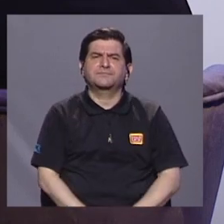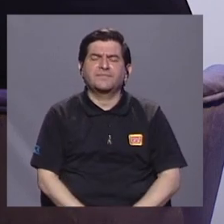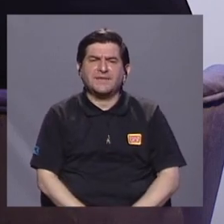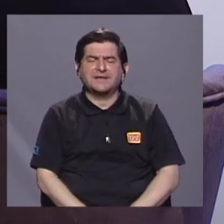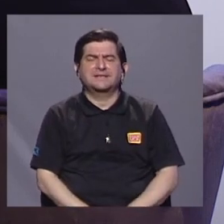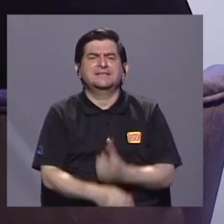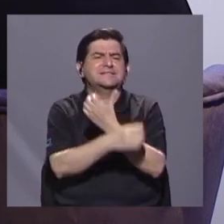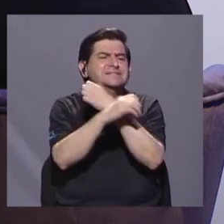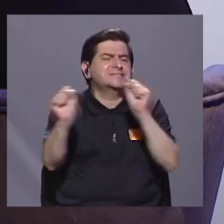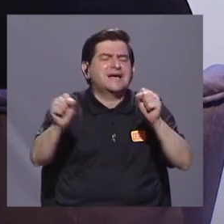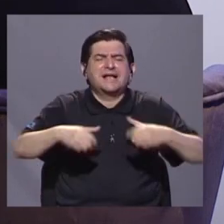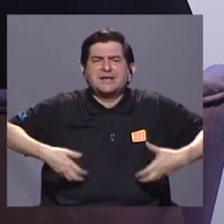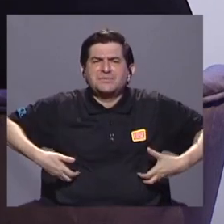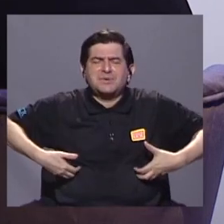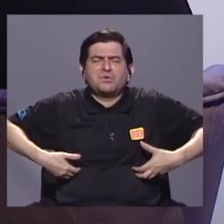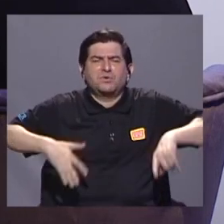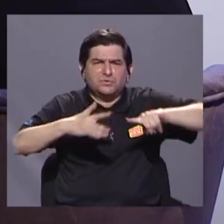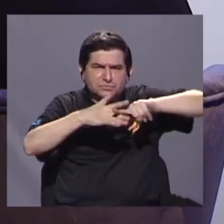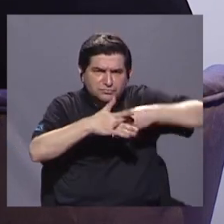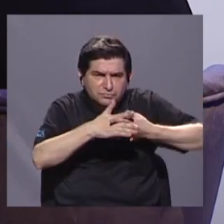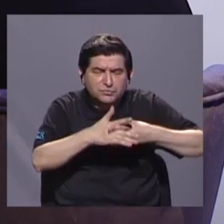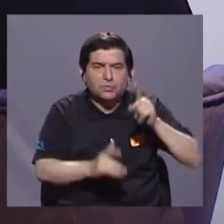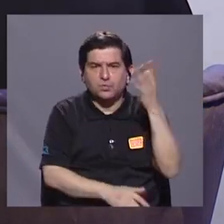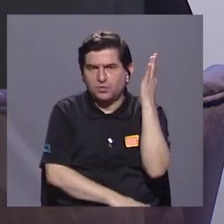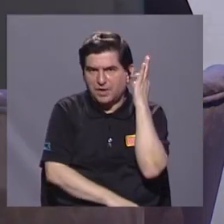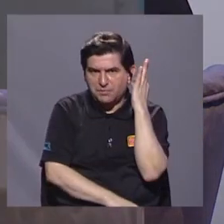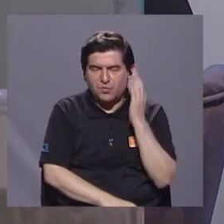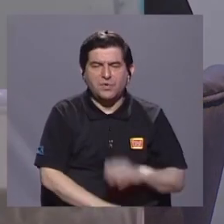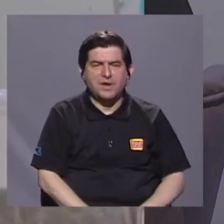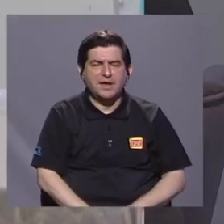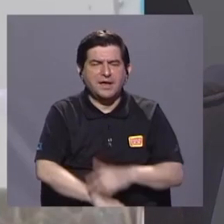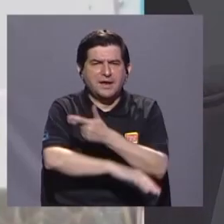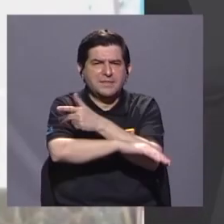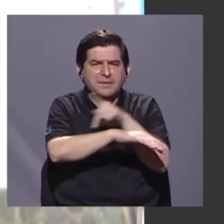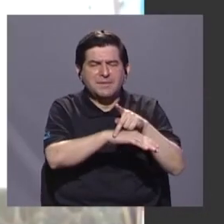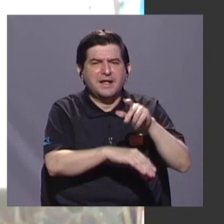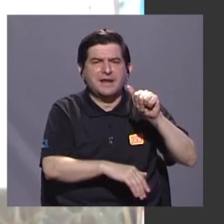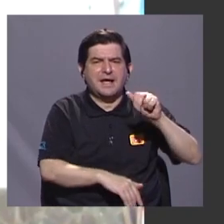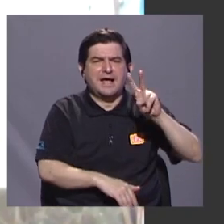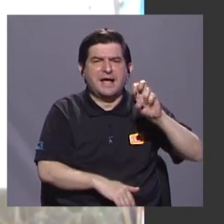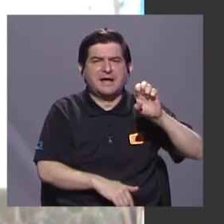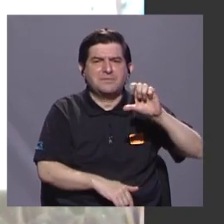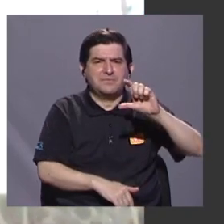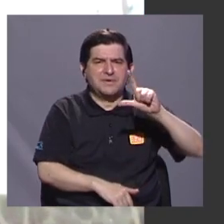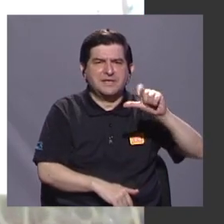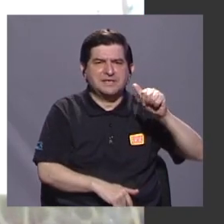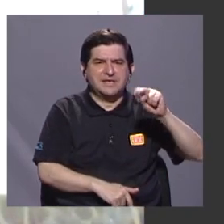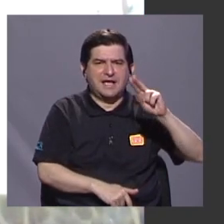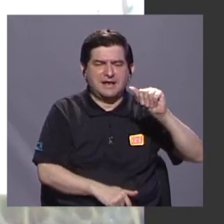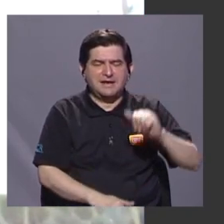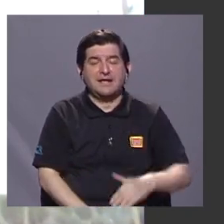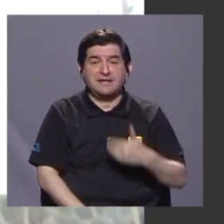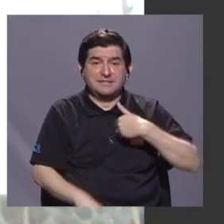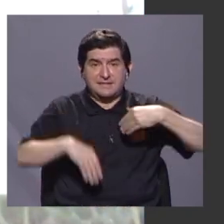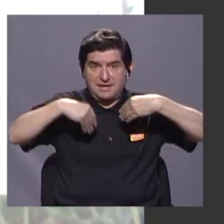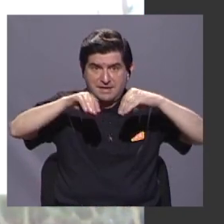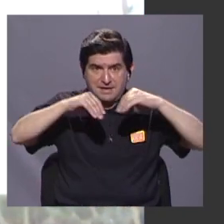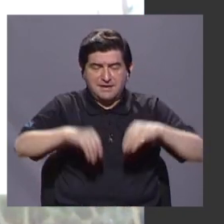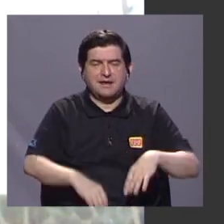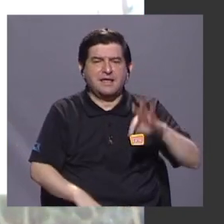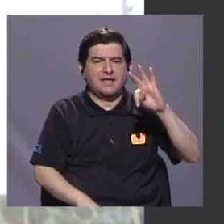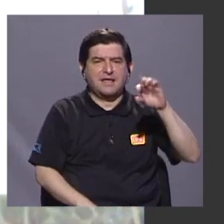Salvemonos nace porque una señora de Playa Avellana que tiene una tienda en Tamarindo dio